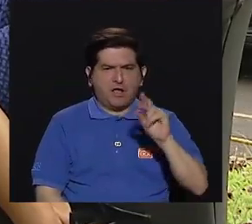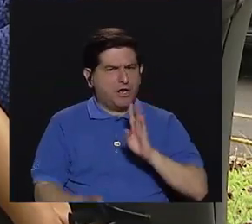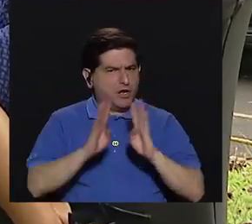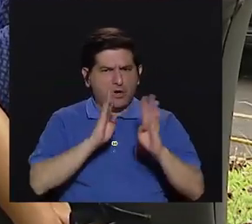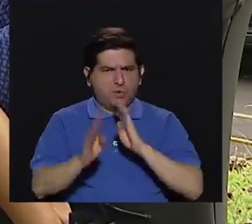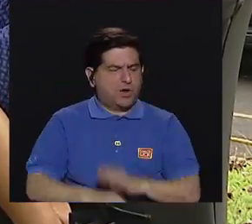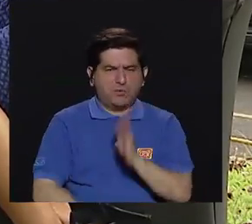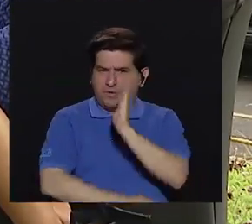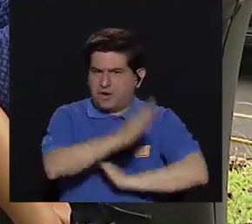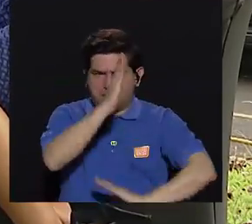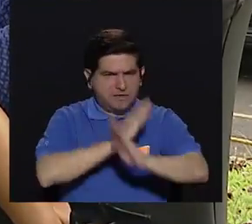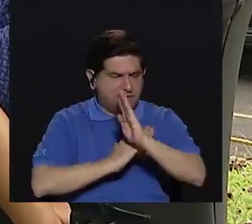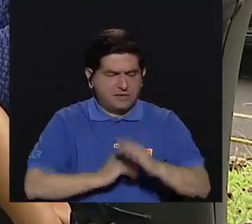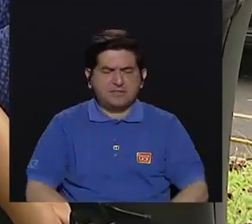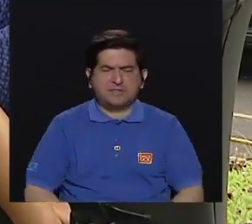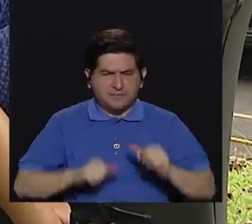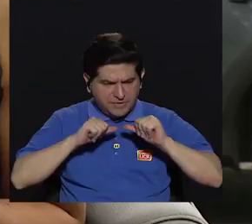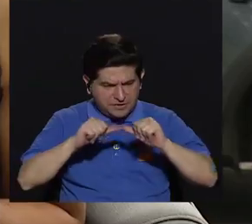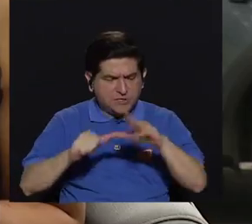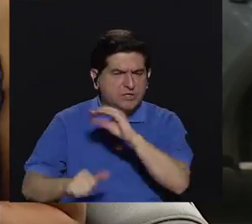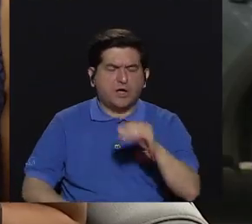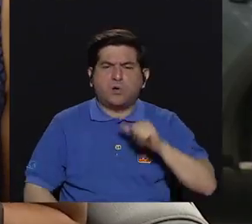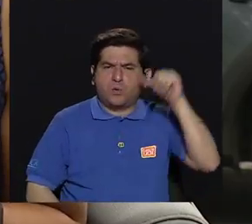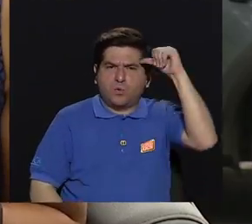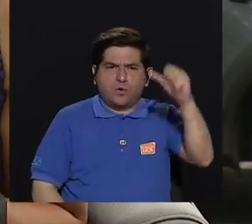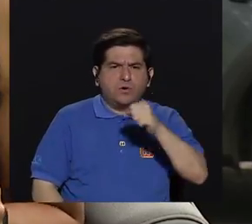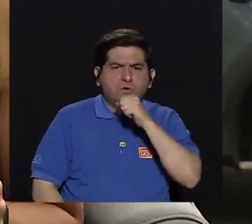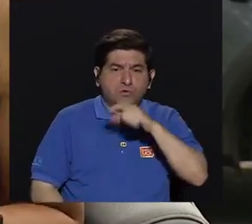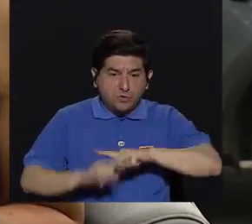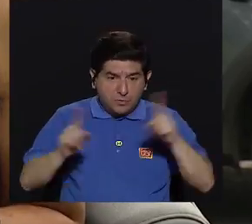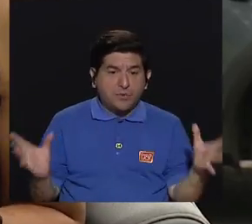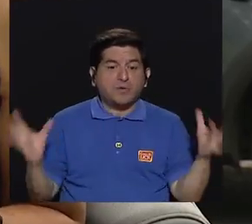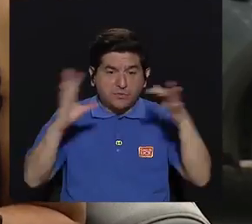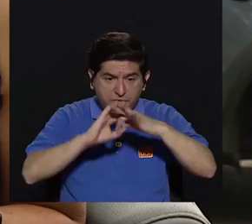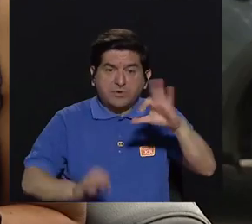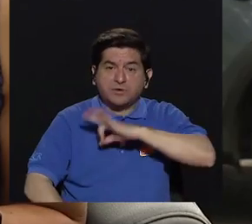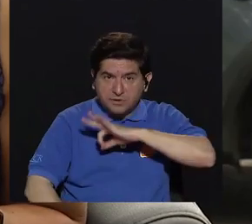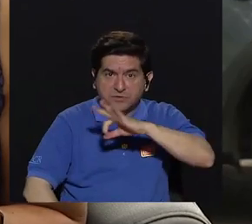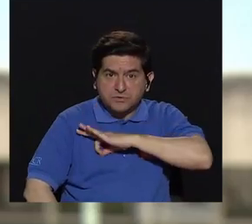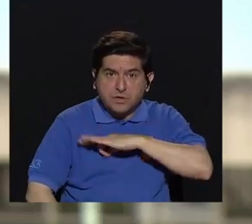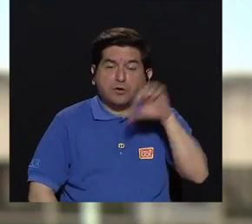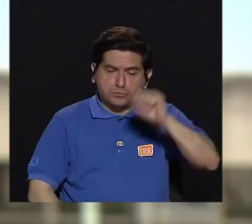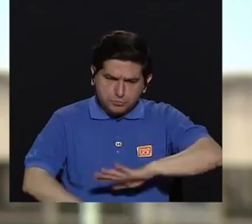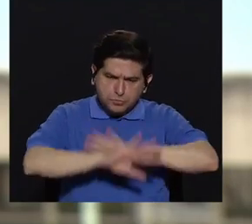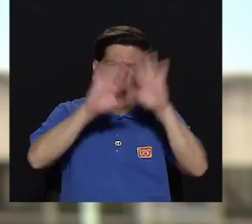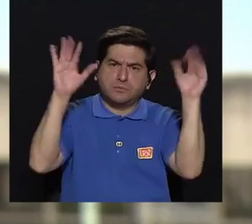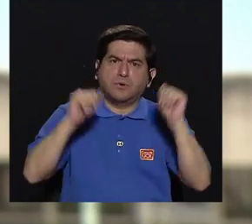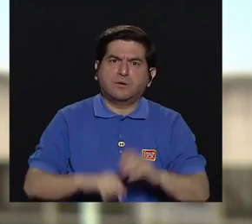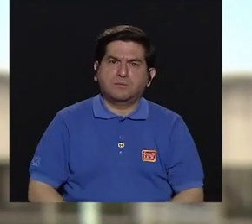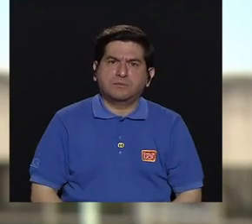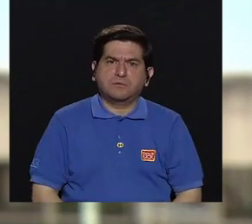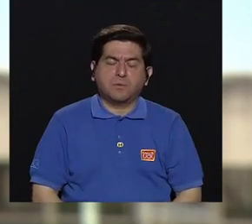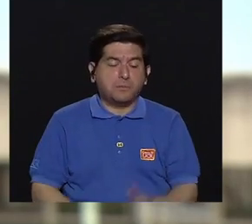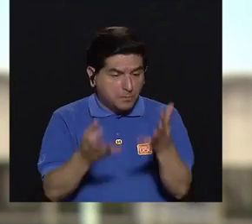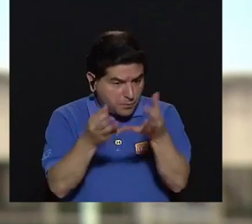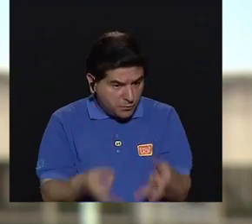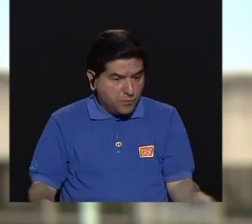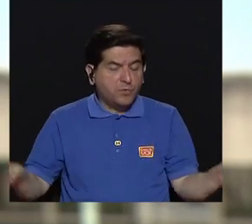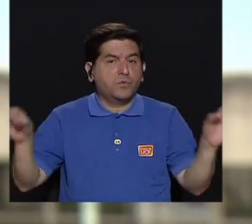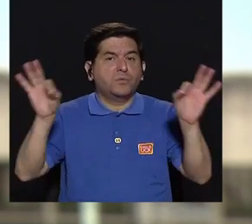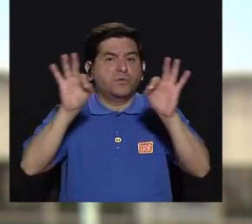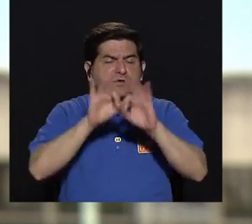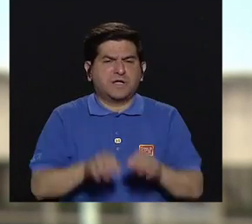de una discapacidad permanente o de un adulto mayor, pero eso tiene que ver con bienestar. ¿Cómo no? Es sumamente